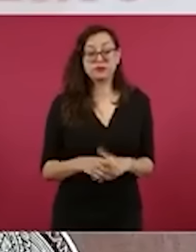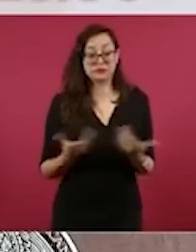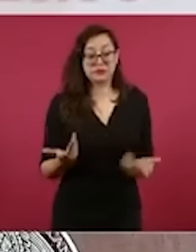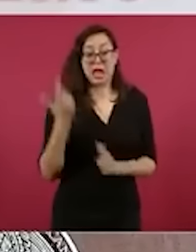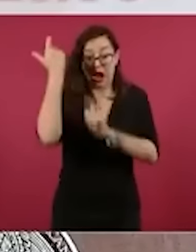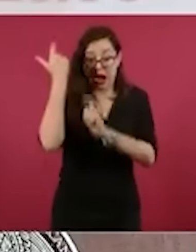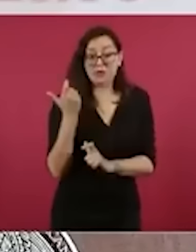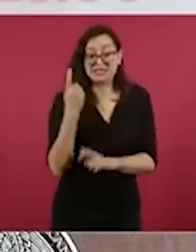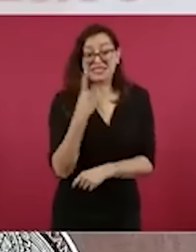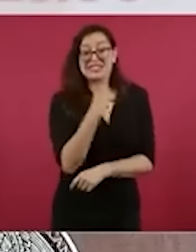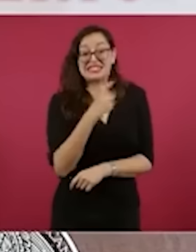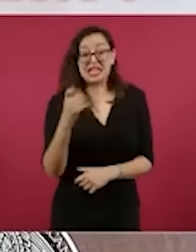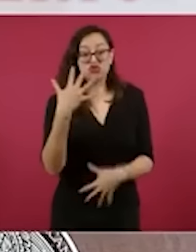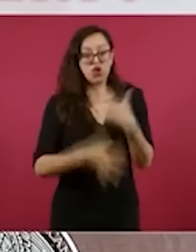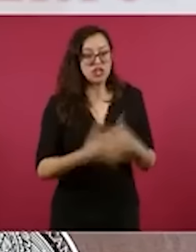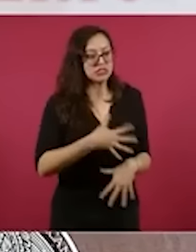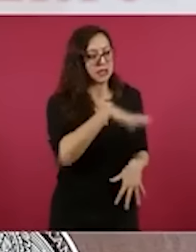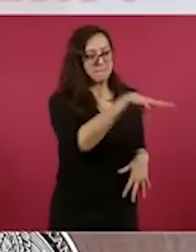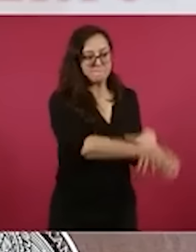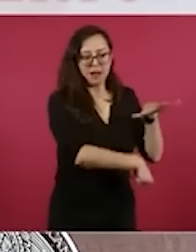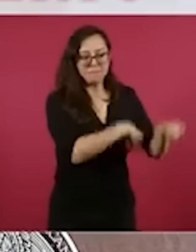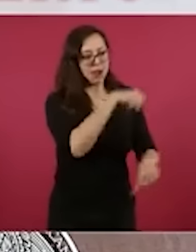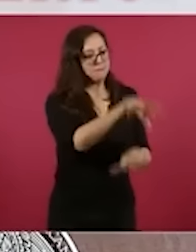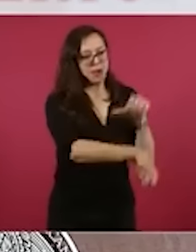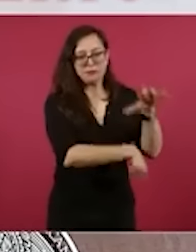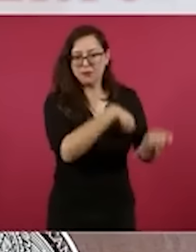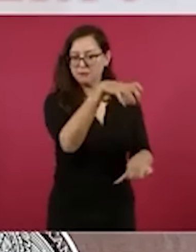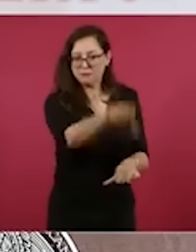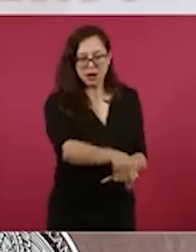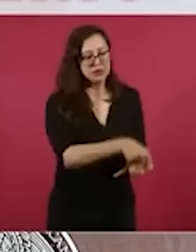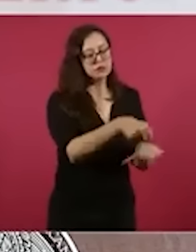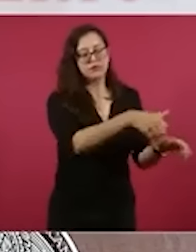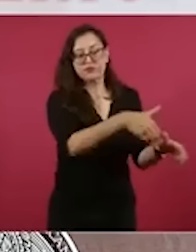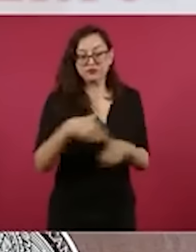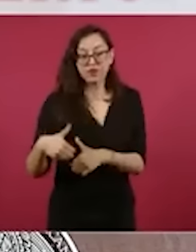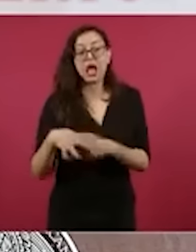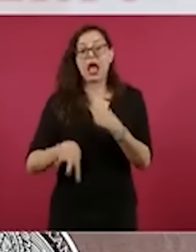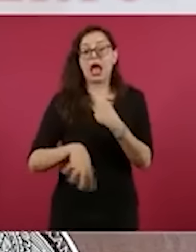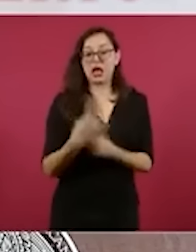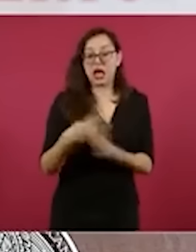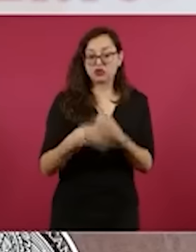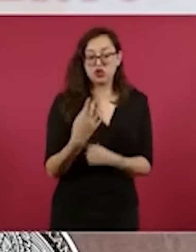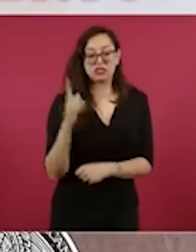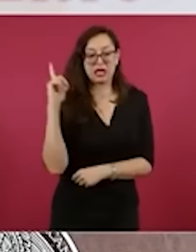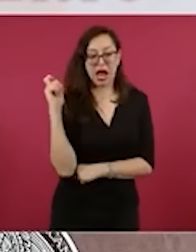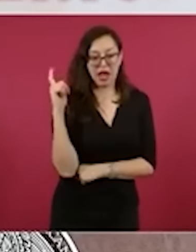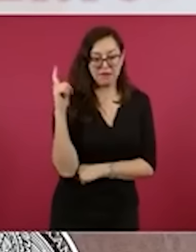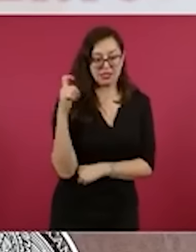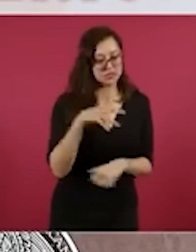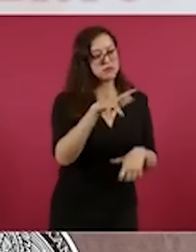115, armas de fuego, armas largas aseguradas, 14 armas cortas,